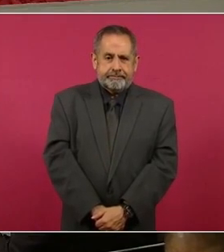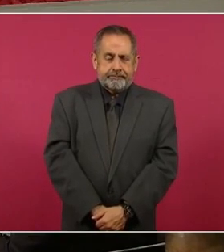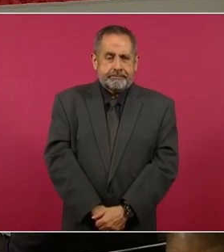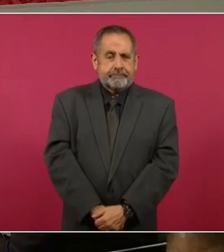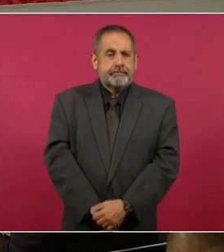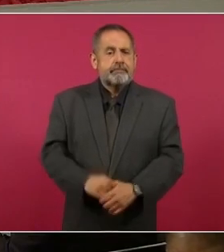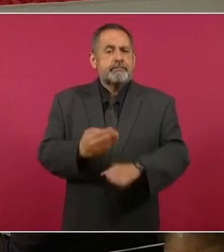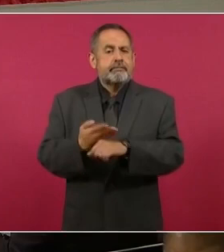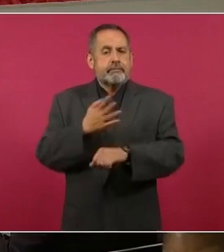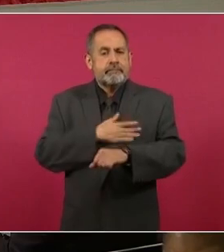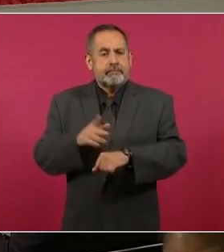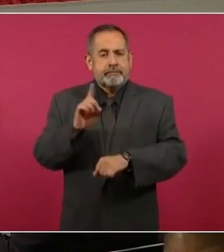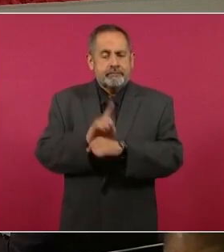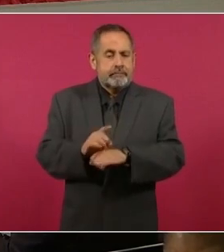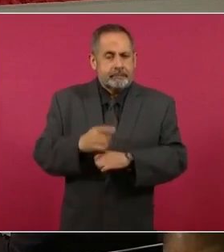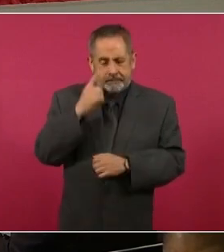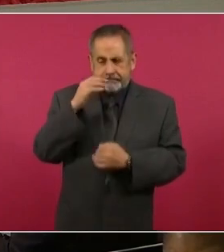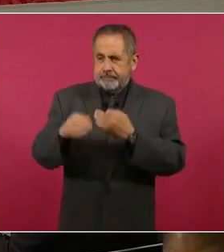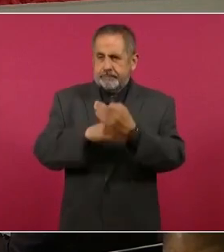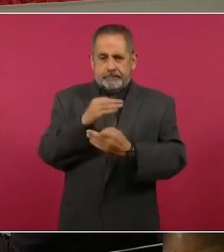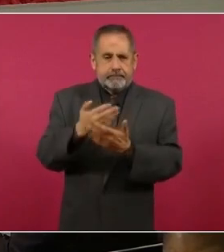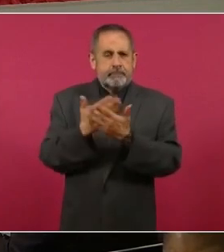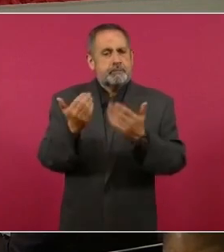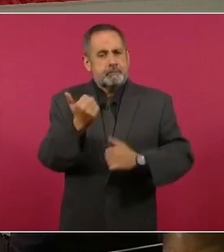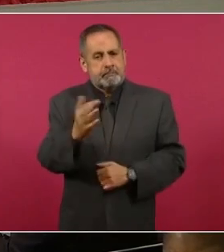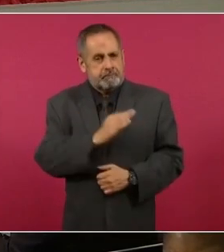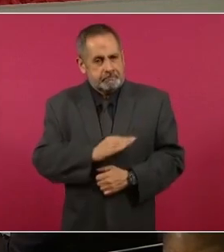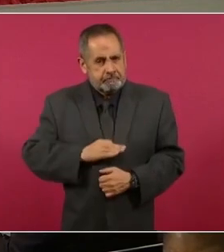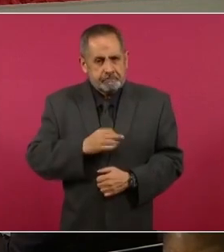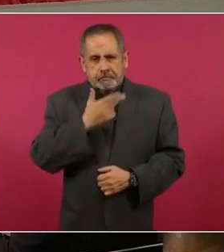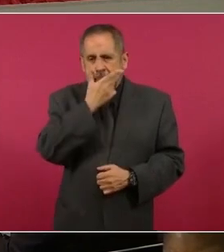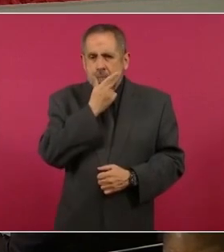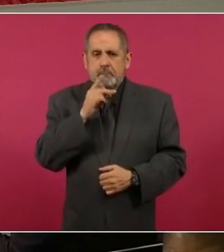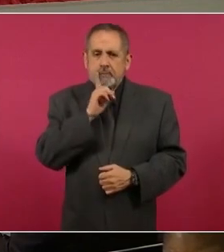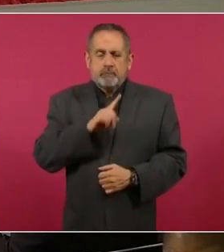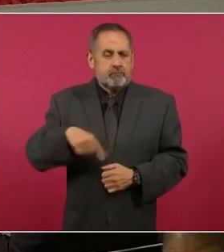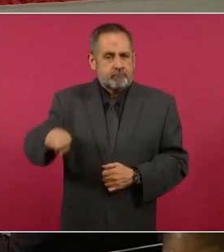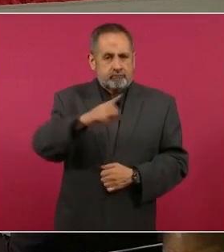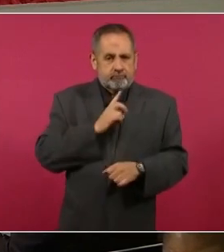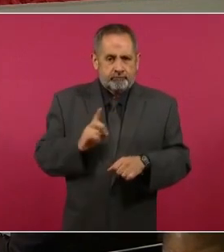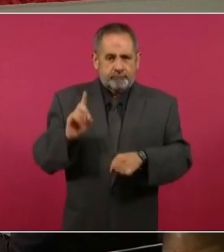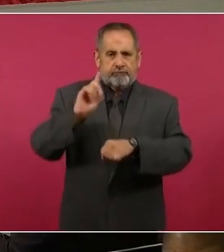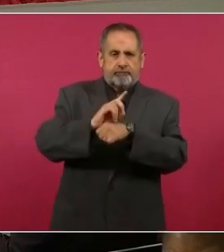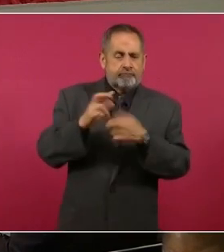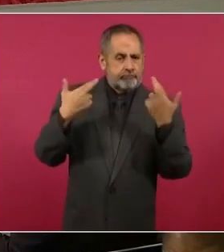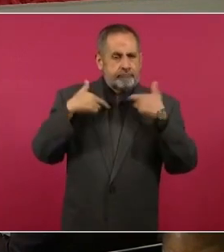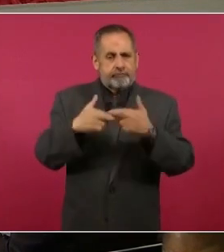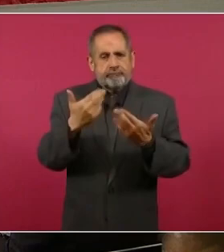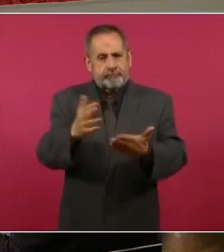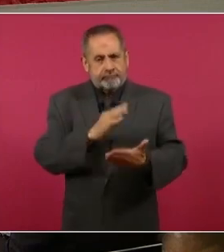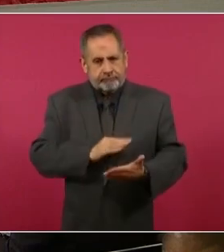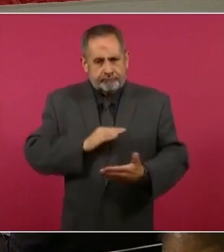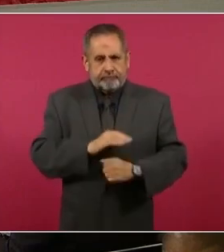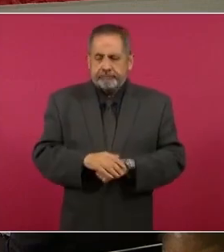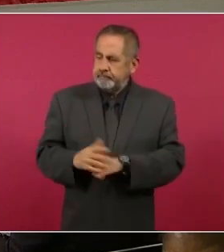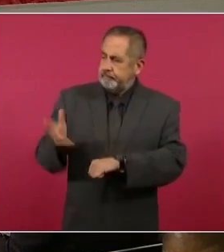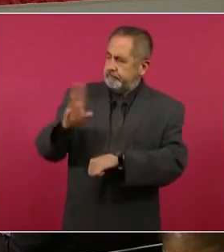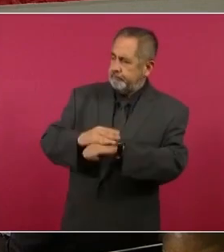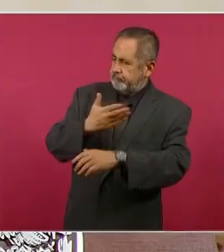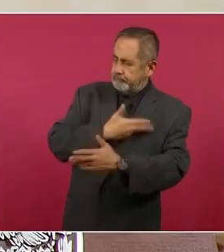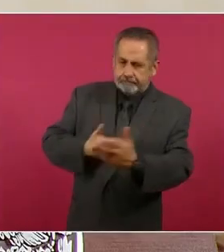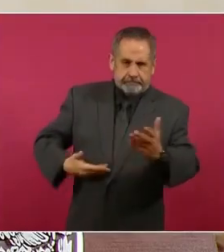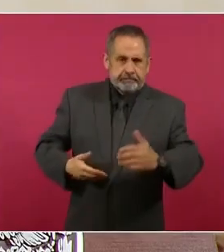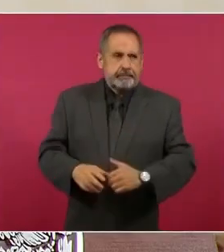Muy buenos días a todas y a todos. Muchas felicidades, maestro, por su día, felicidades. Con su permiso, señor